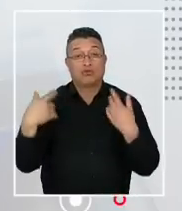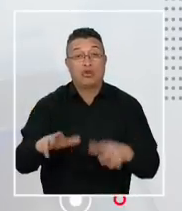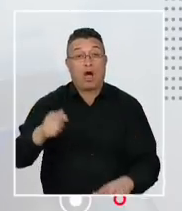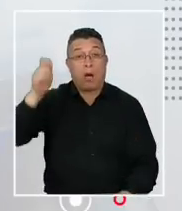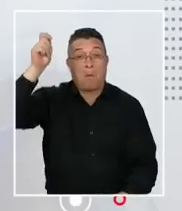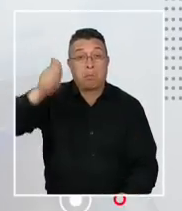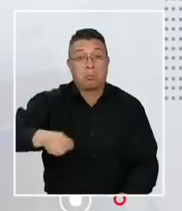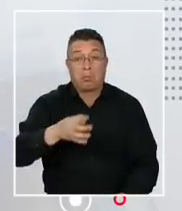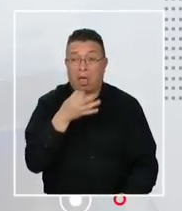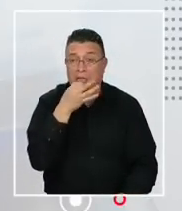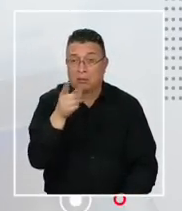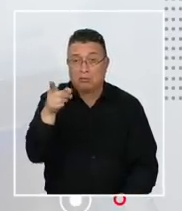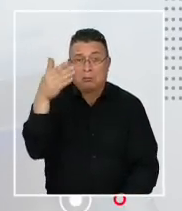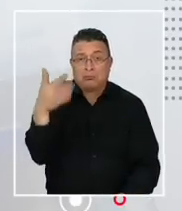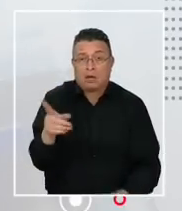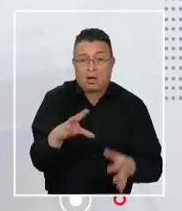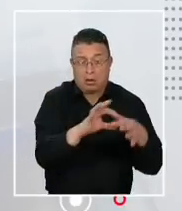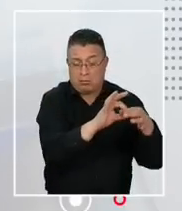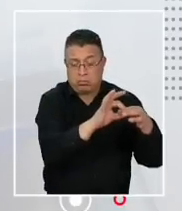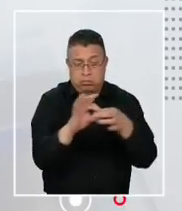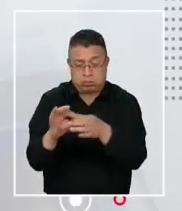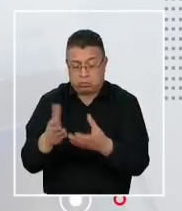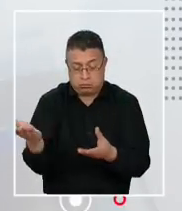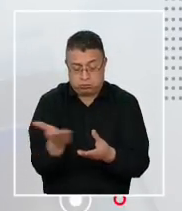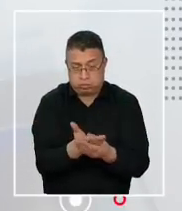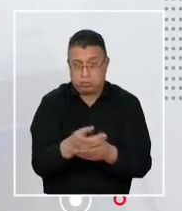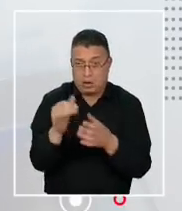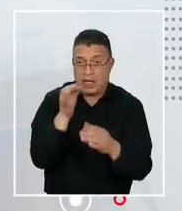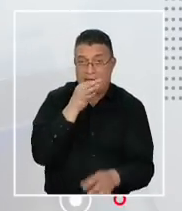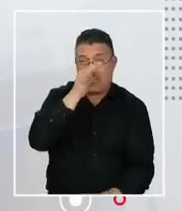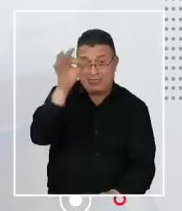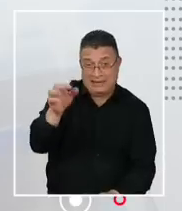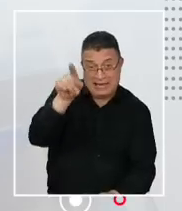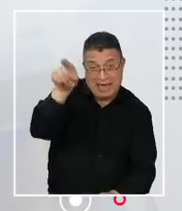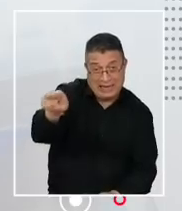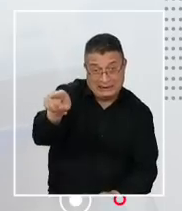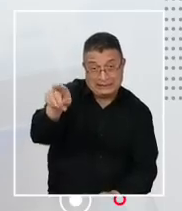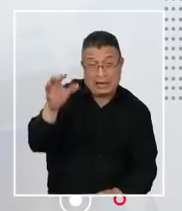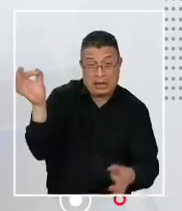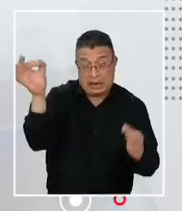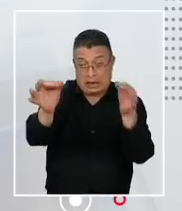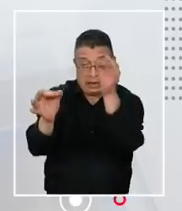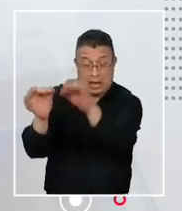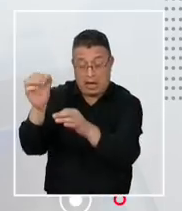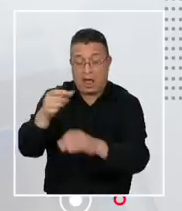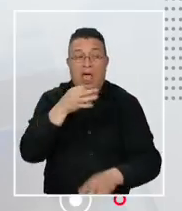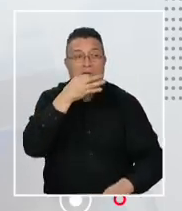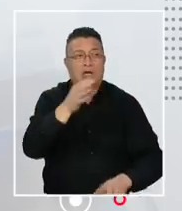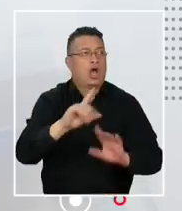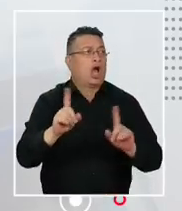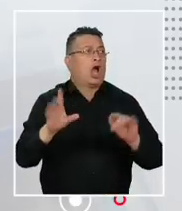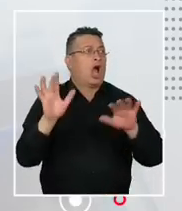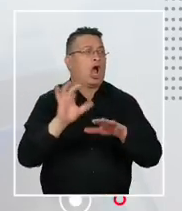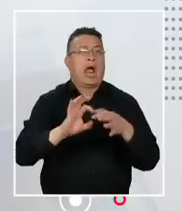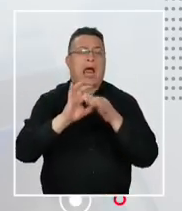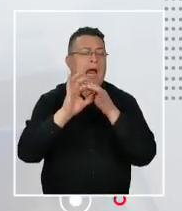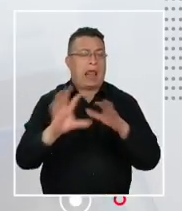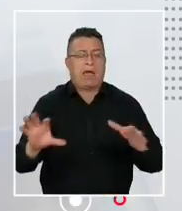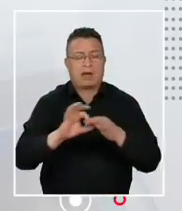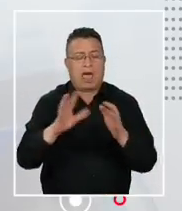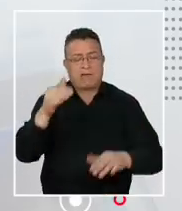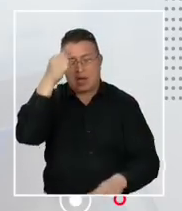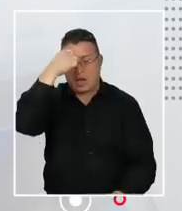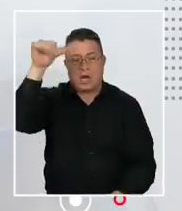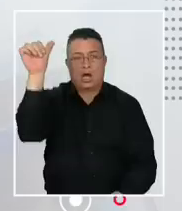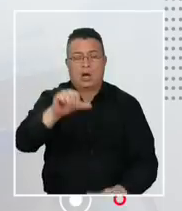que los hechos que estaban en su conocimiento eran de la suficiente gravedad para aplicar la máxima